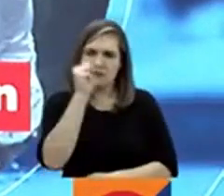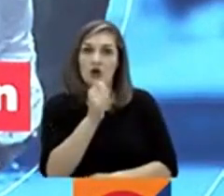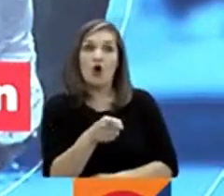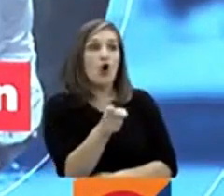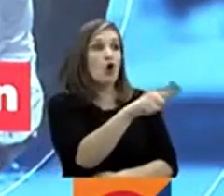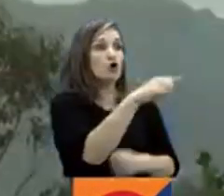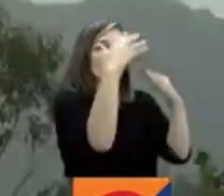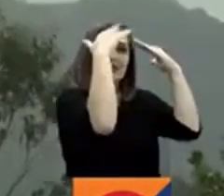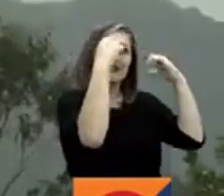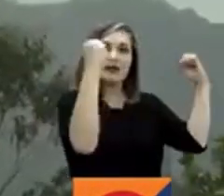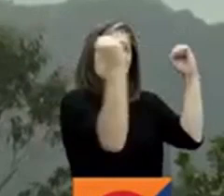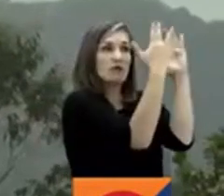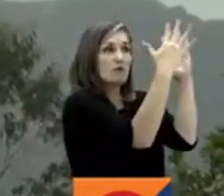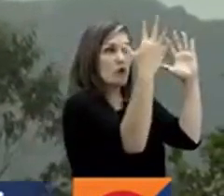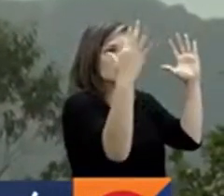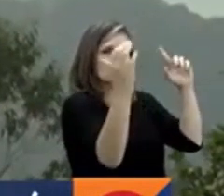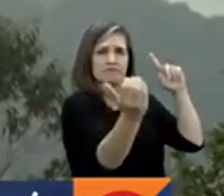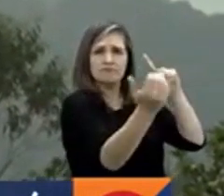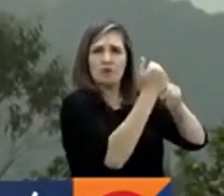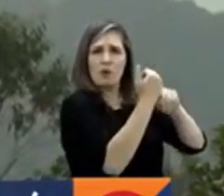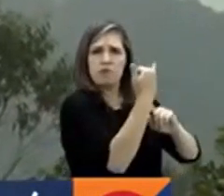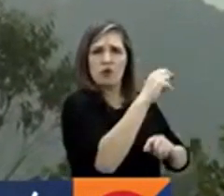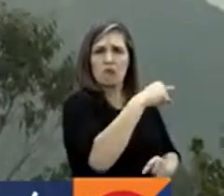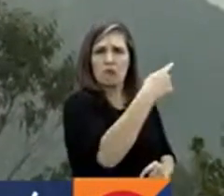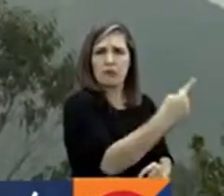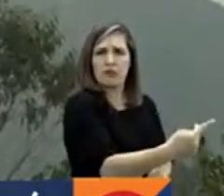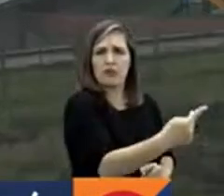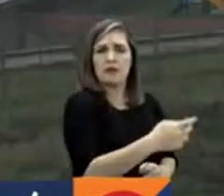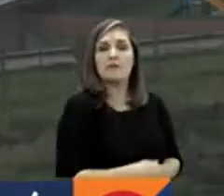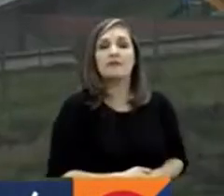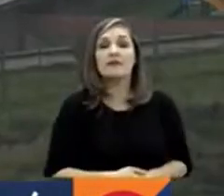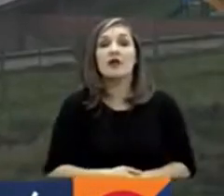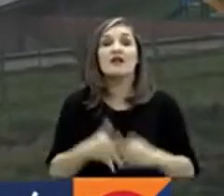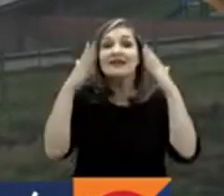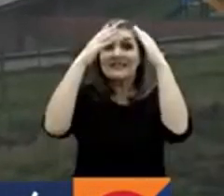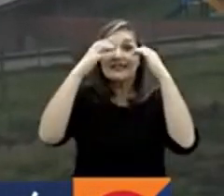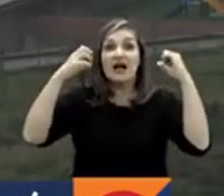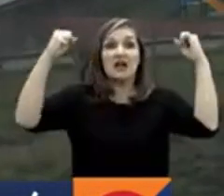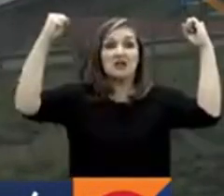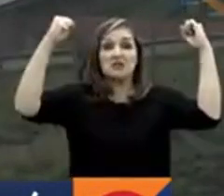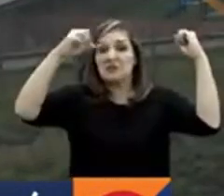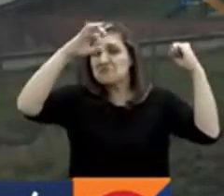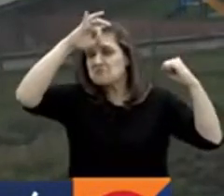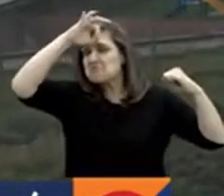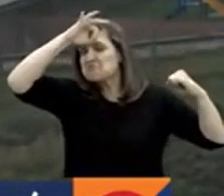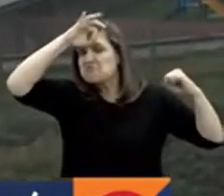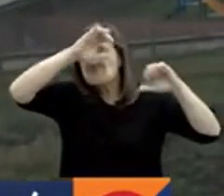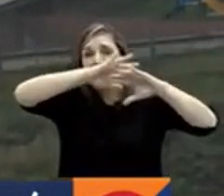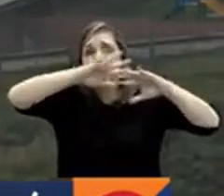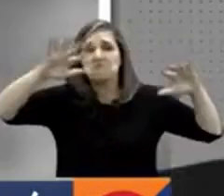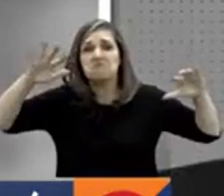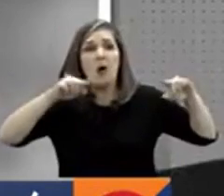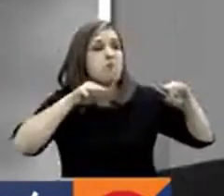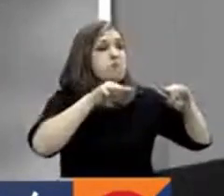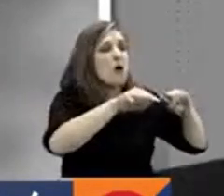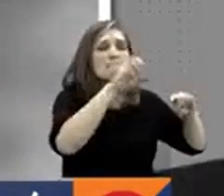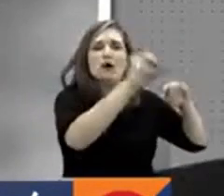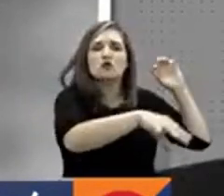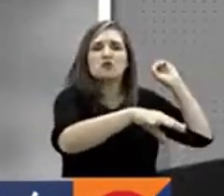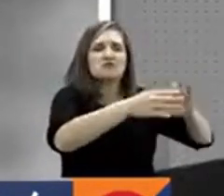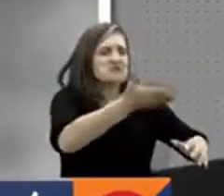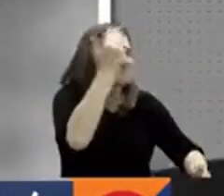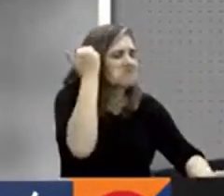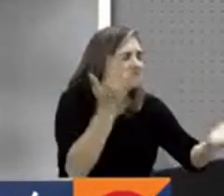Cristóbal. En la localidad San Cristóbal, vecinos del sector estaban haciendo una jornada de recolección de reciclaje cuando se